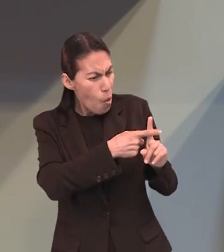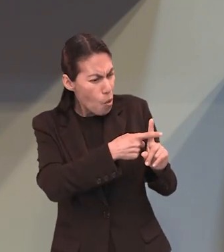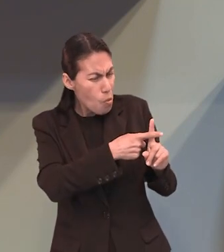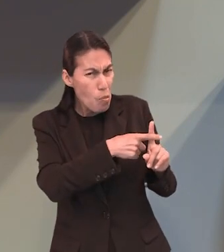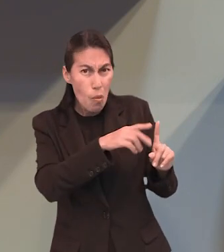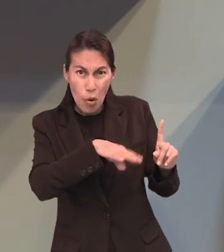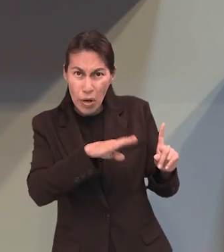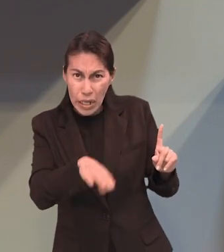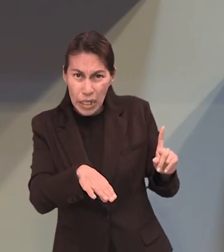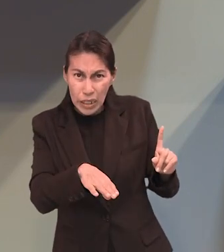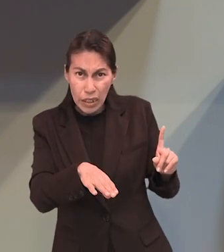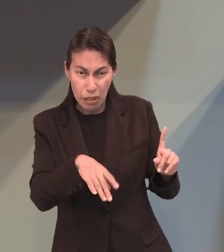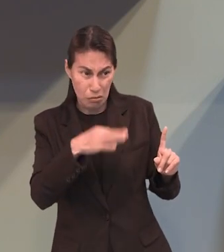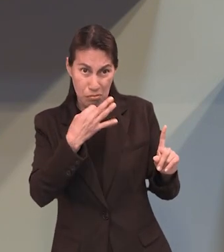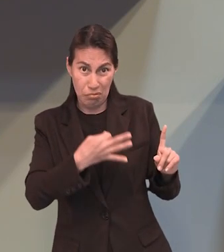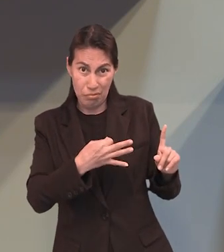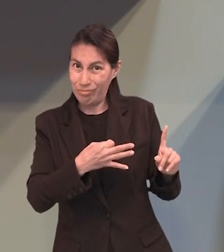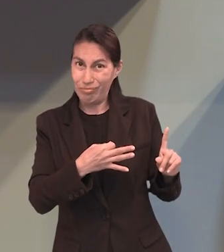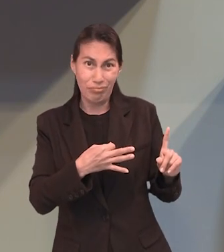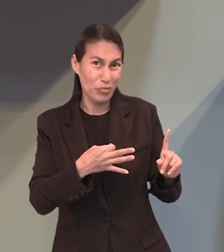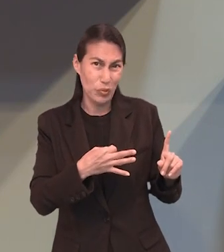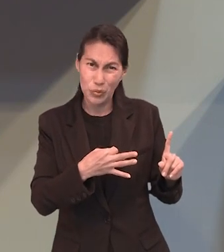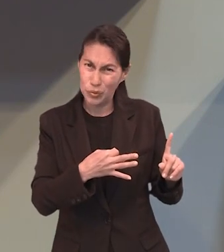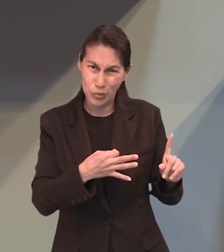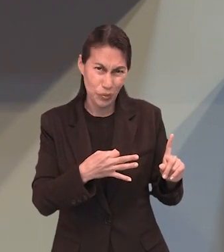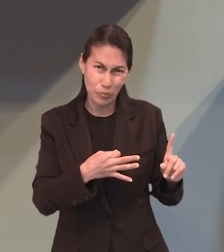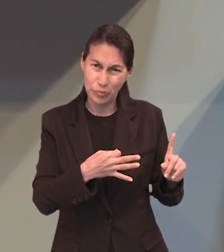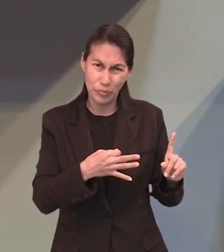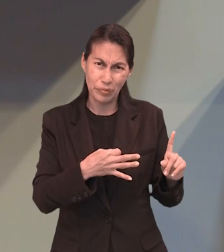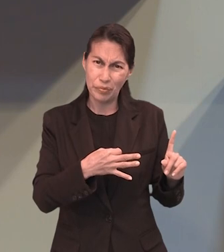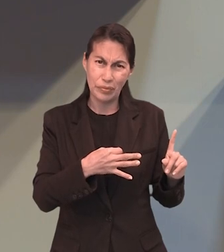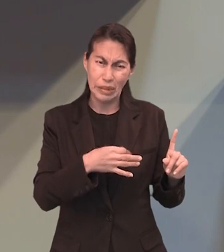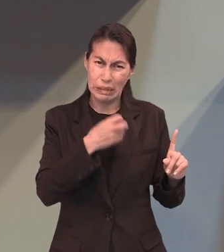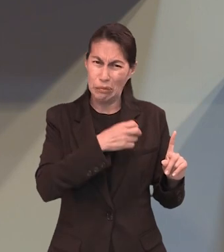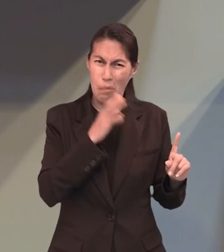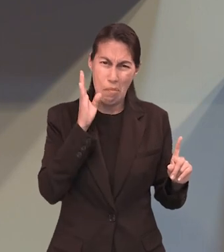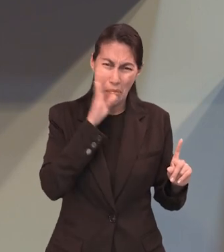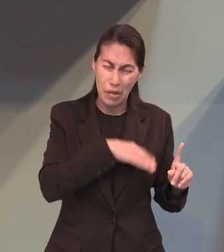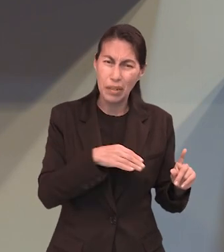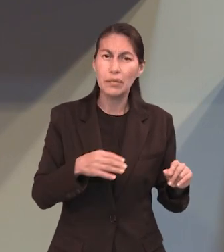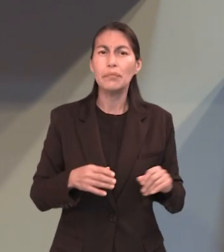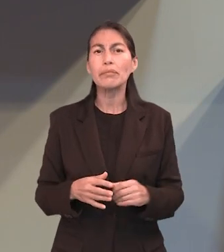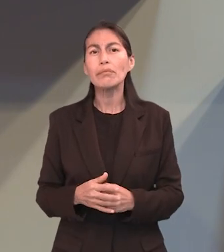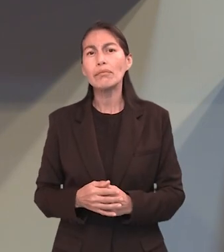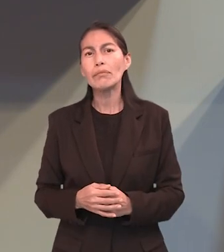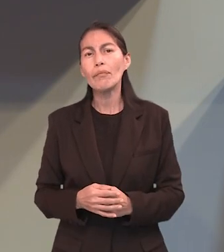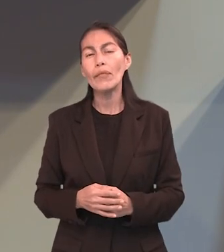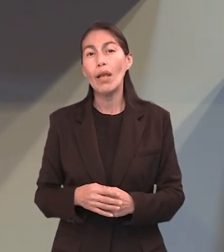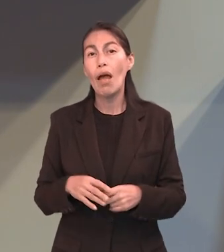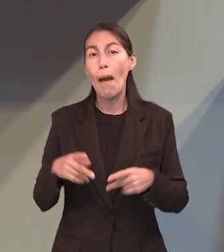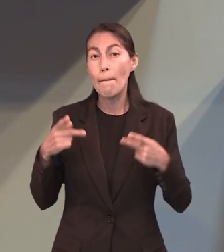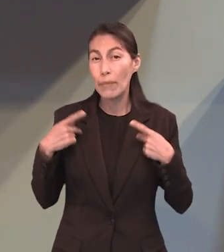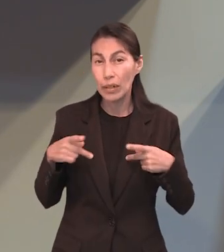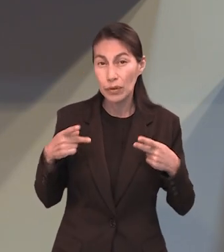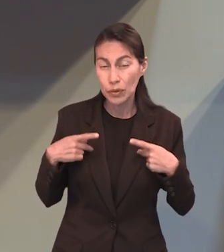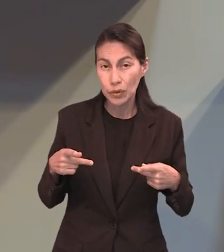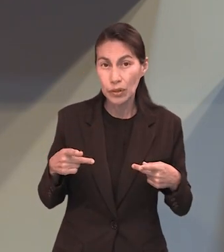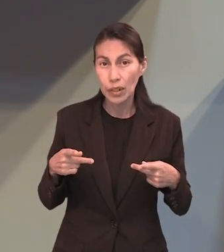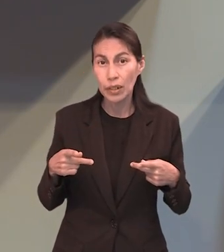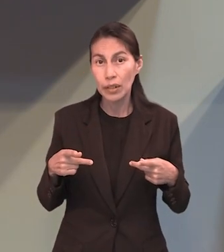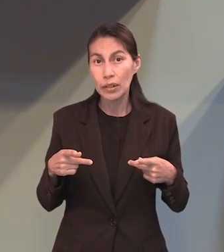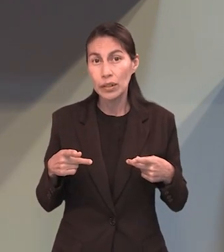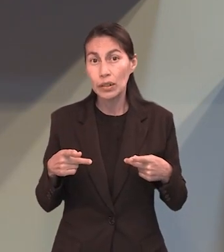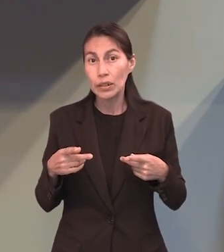no traía como una imagen adecuada de lo que era realmente. Para los primeros